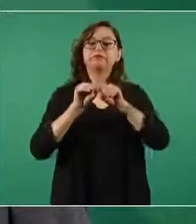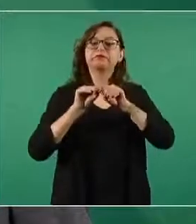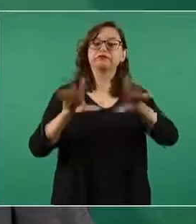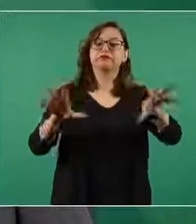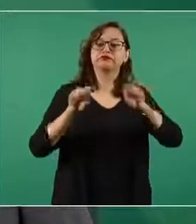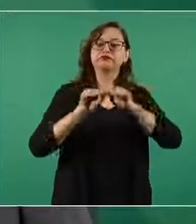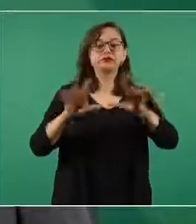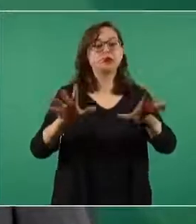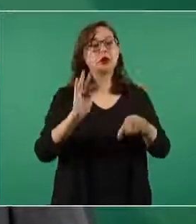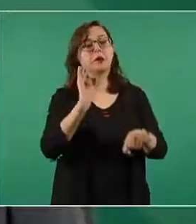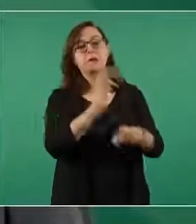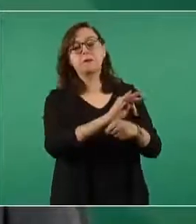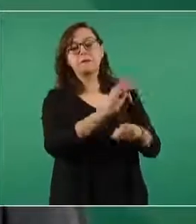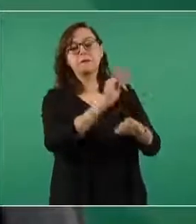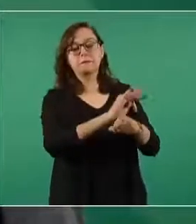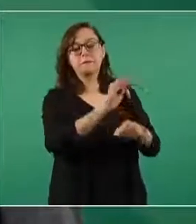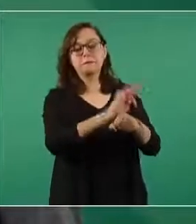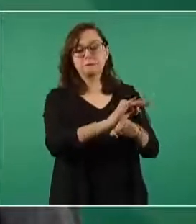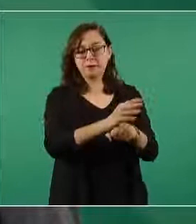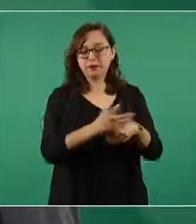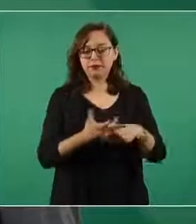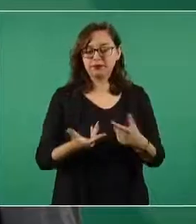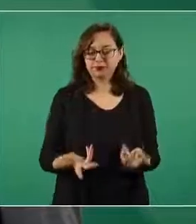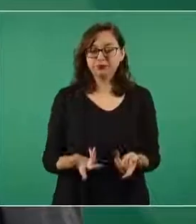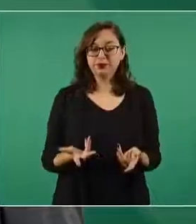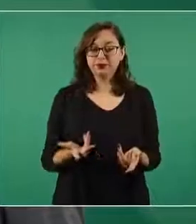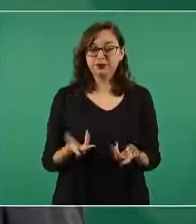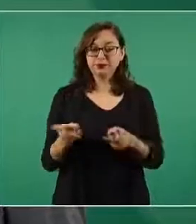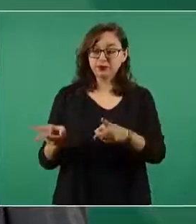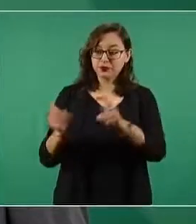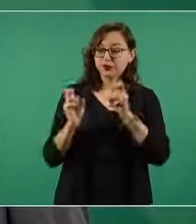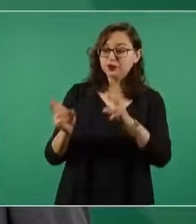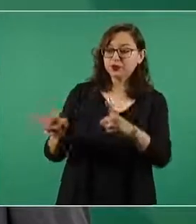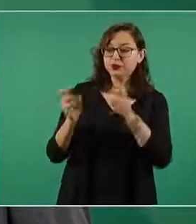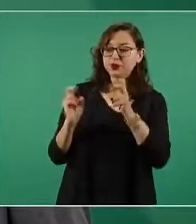la justificación del atraco